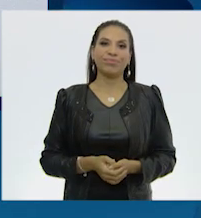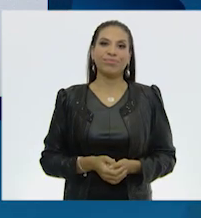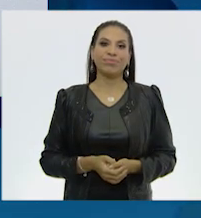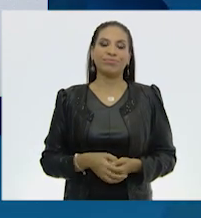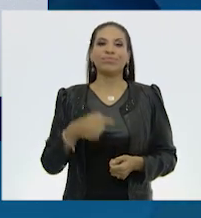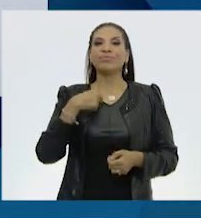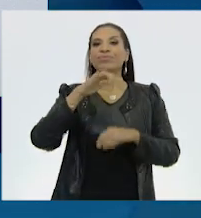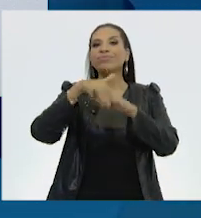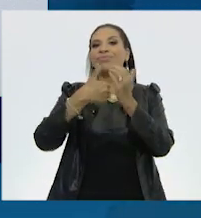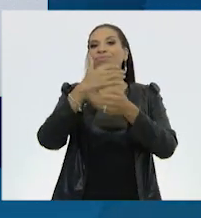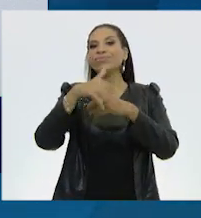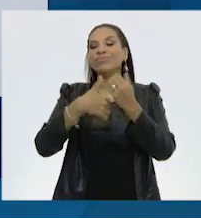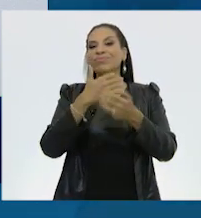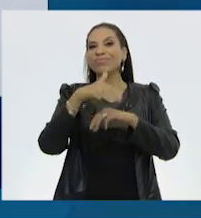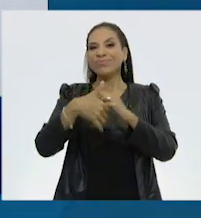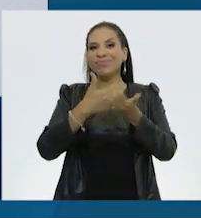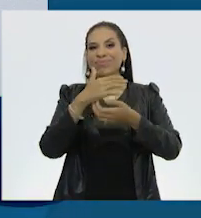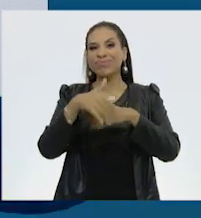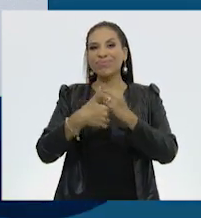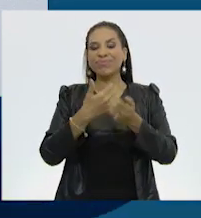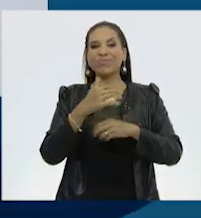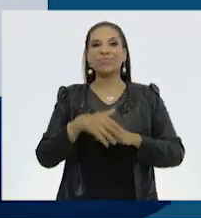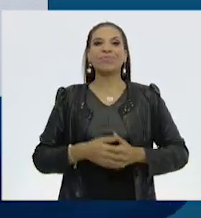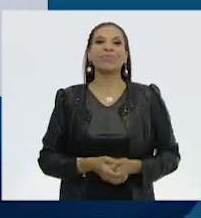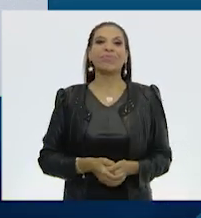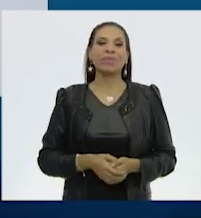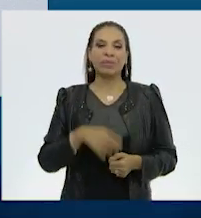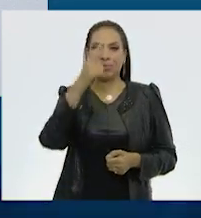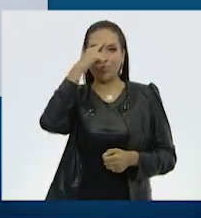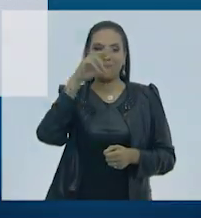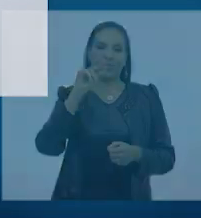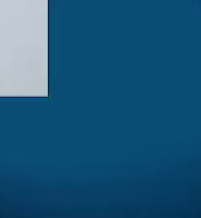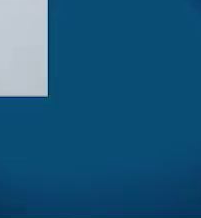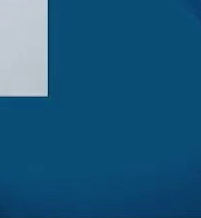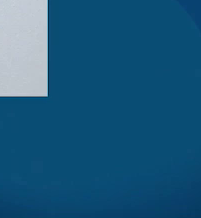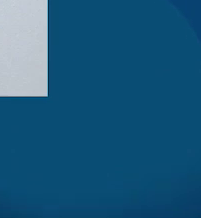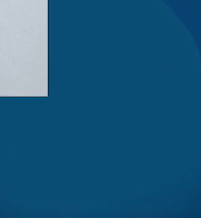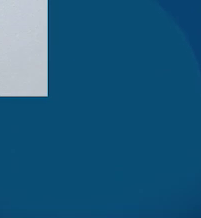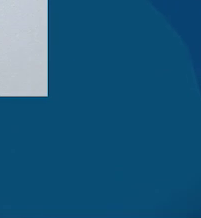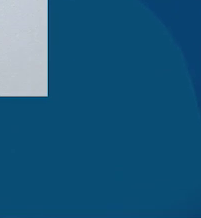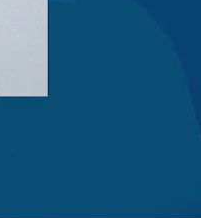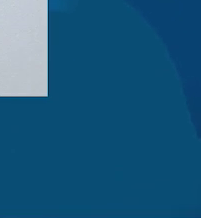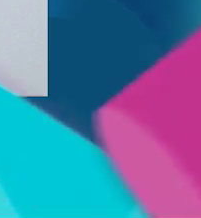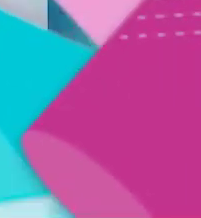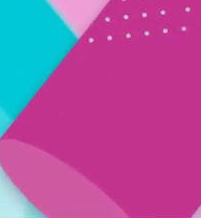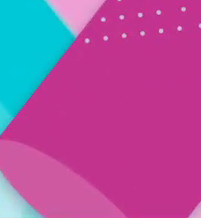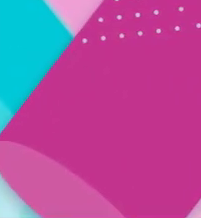Yo me lavo las manitas para no echarle la culpa a nadie.